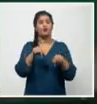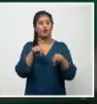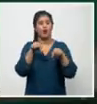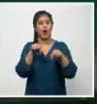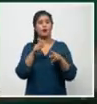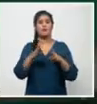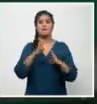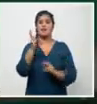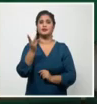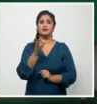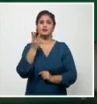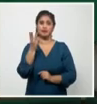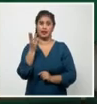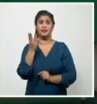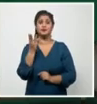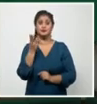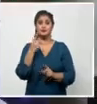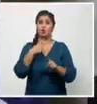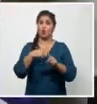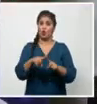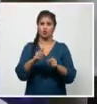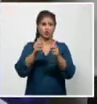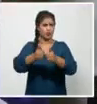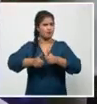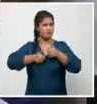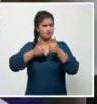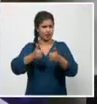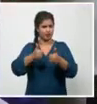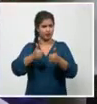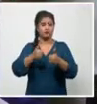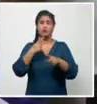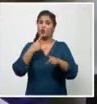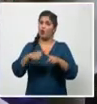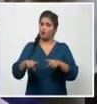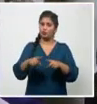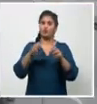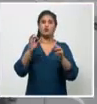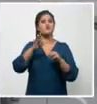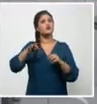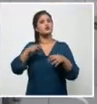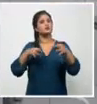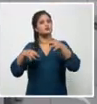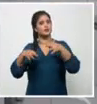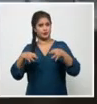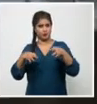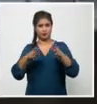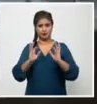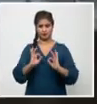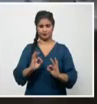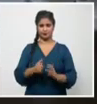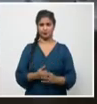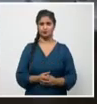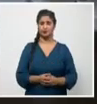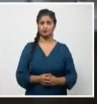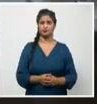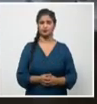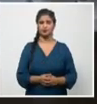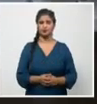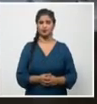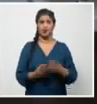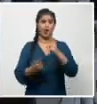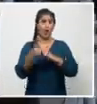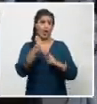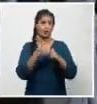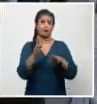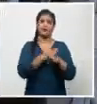fase 3 y en la nueva normalidad se mantienen los municipios de Martí, Colón, Unión de Reyes y Calimete. A pesar del incremento de casos